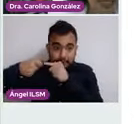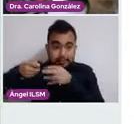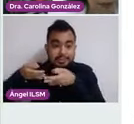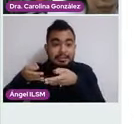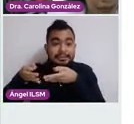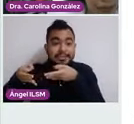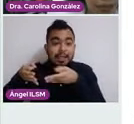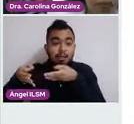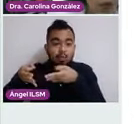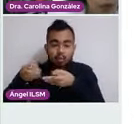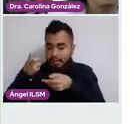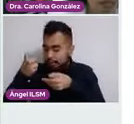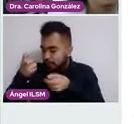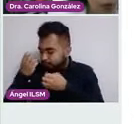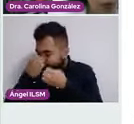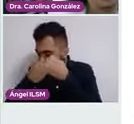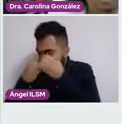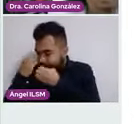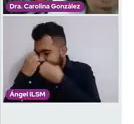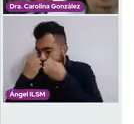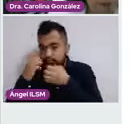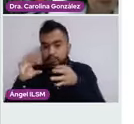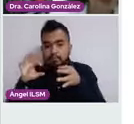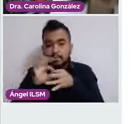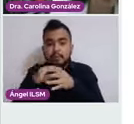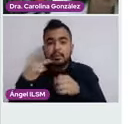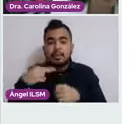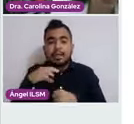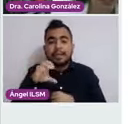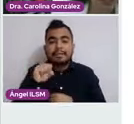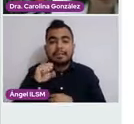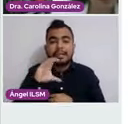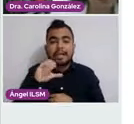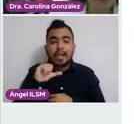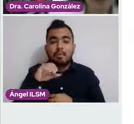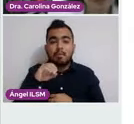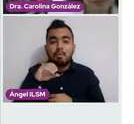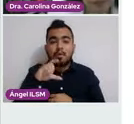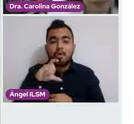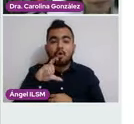y de preferencia la unión escamó-columnar. Siguiente.